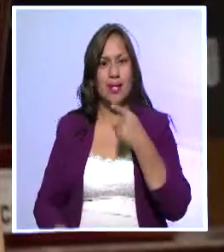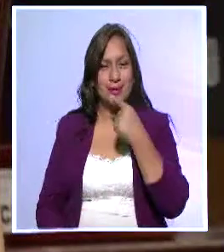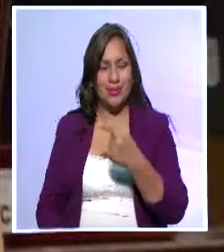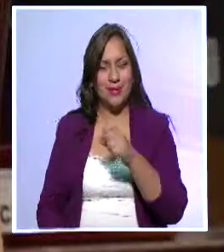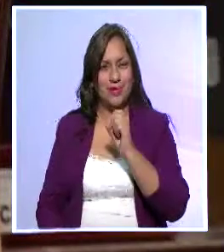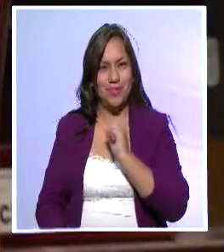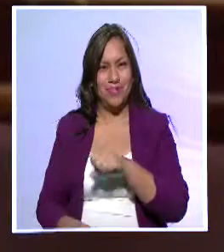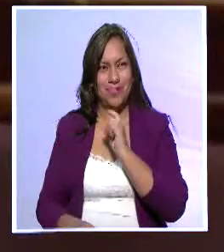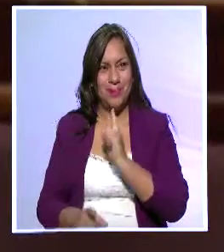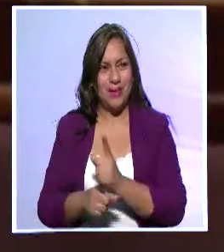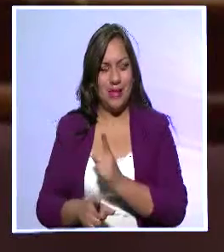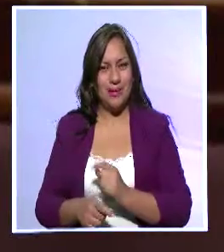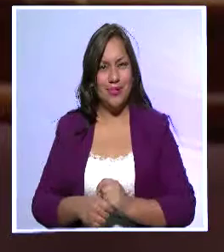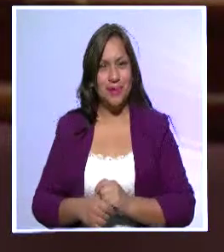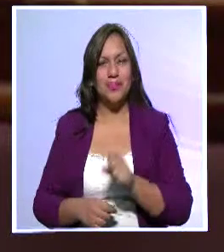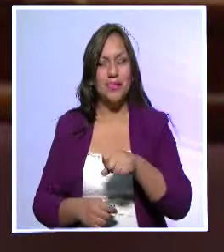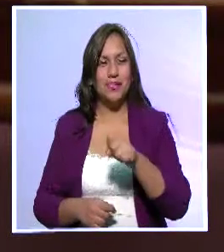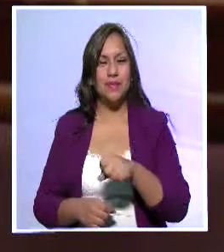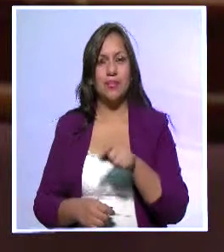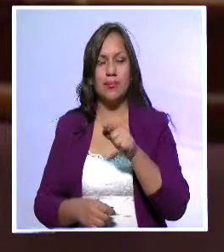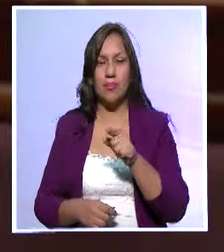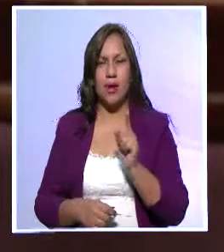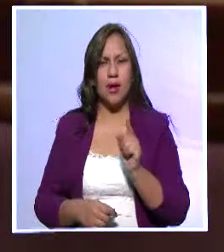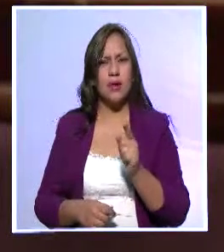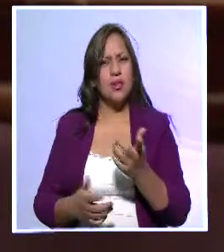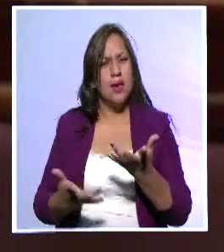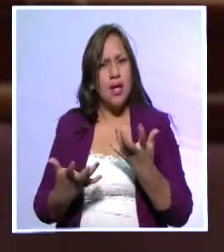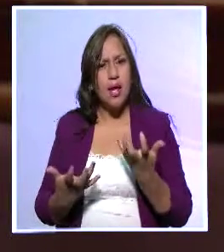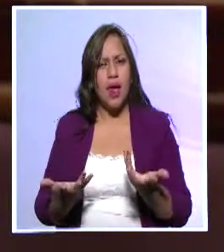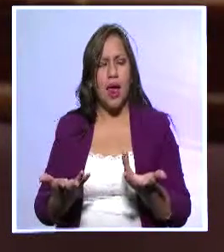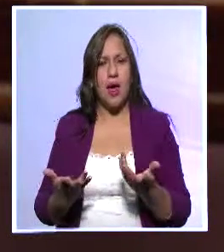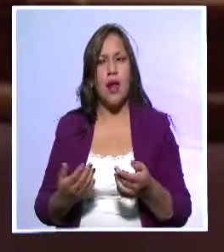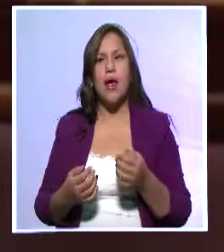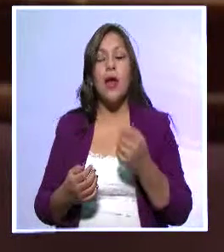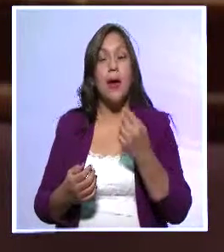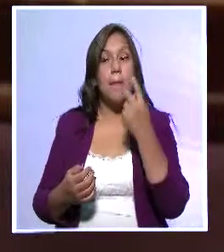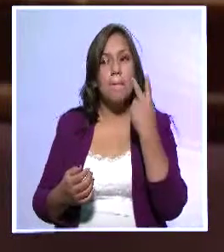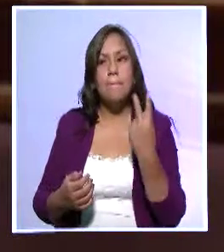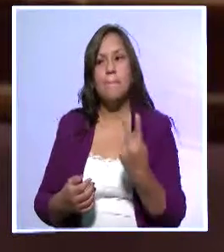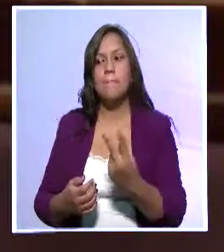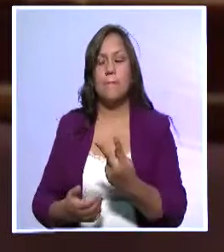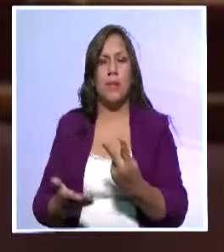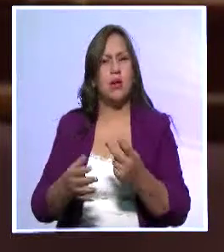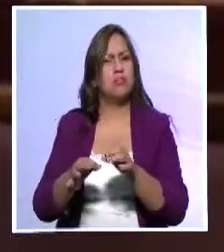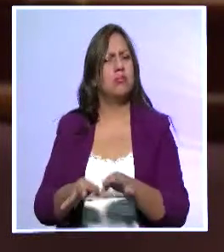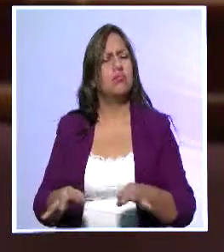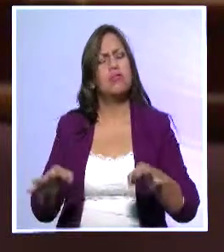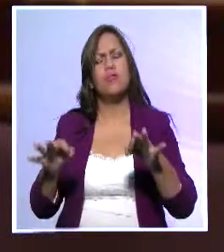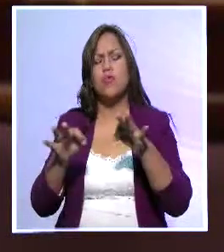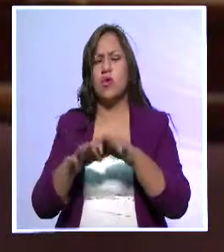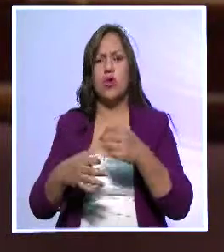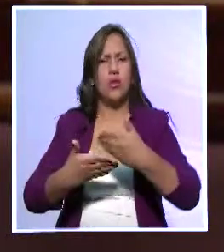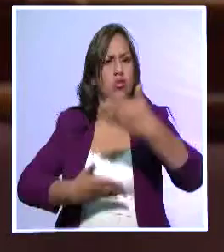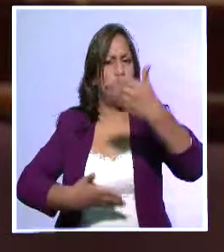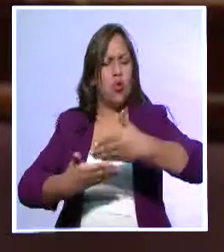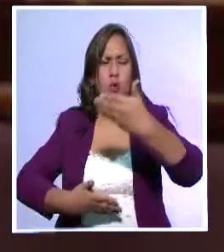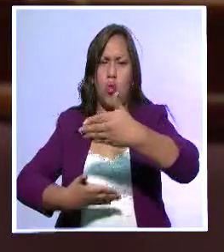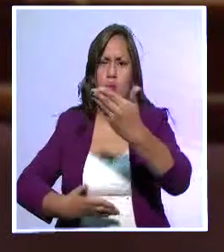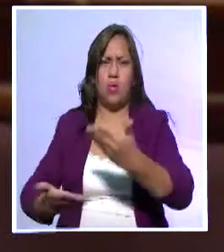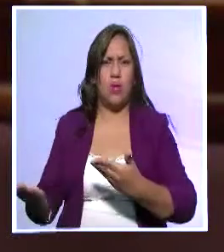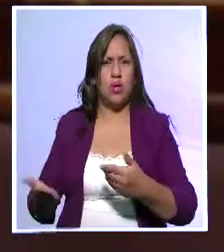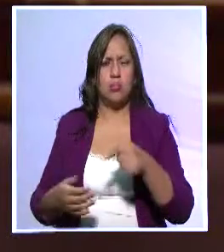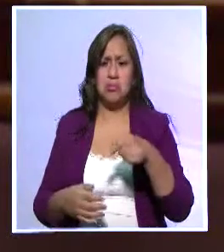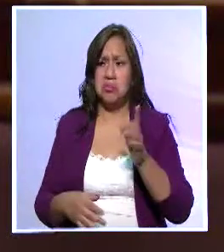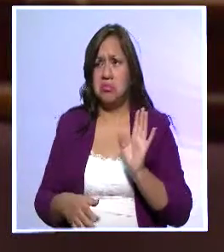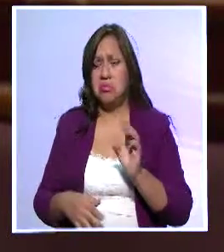manejado. Sí, lo que queríamos con esta temática es visibilizar la importancia que tienen justamente los documentos que tenemos en